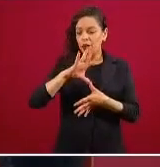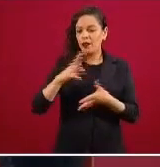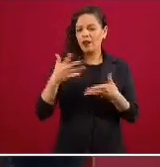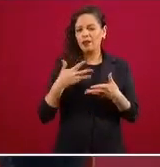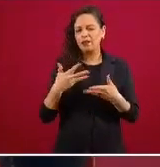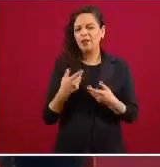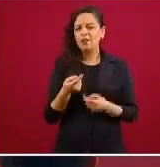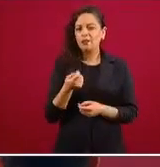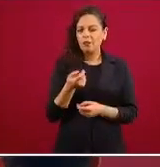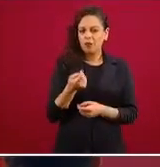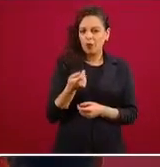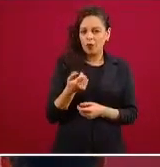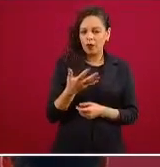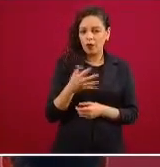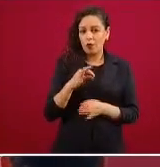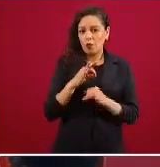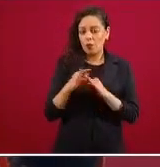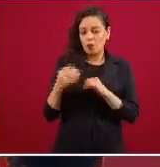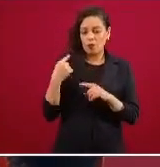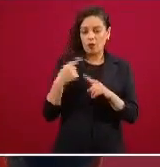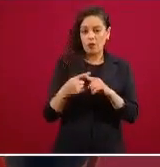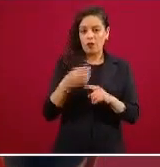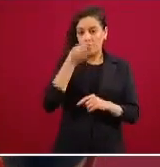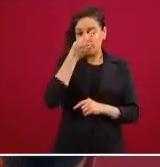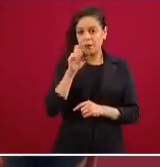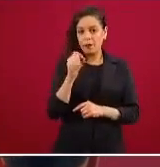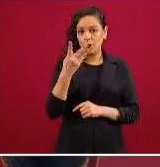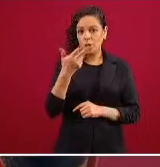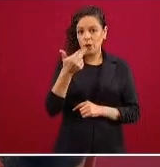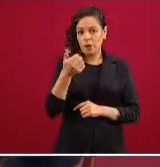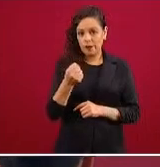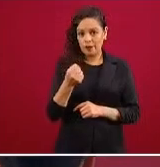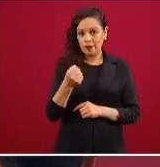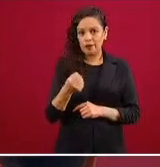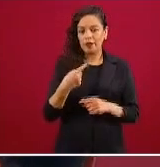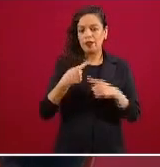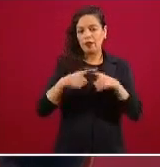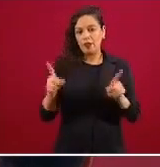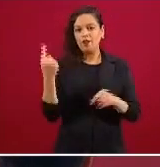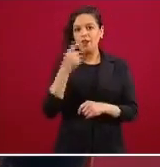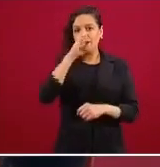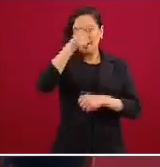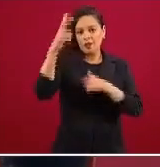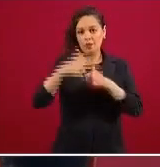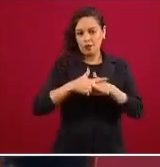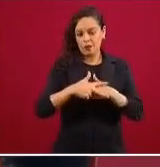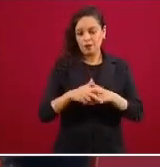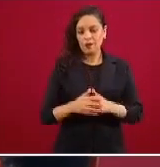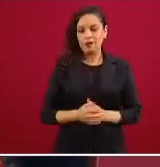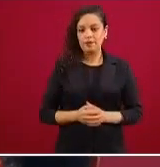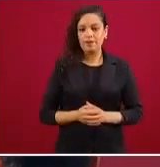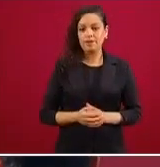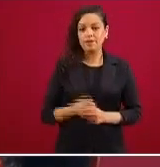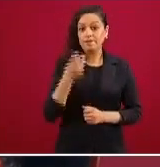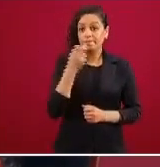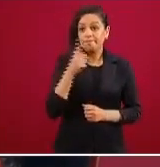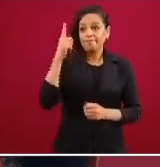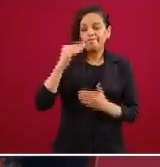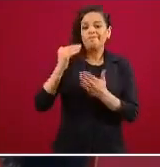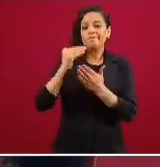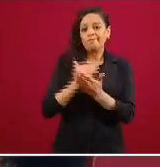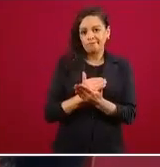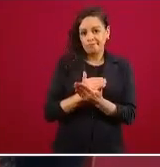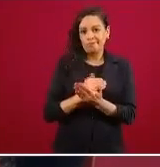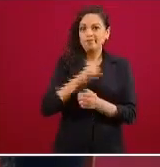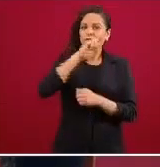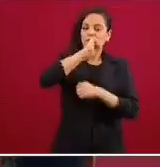de casos en las últimas 24 horas respecto a Europa y la tendencia será la reducción de la situación en Europa y